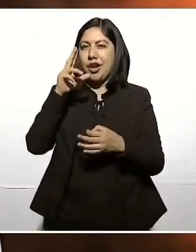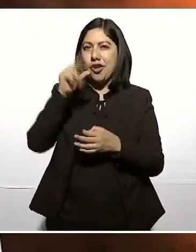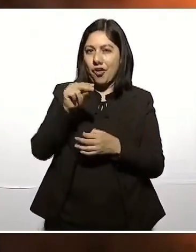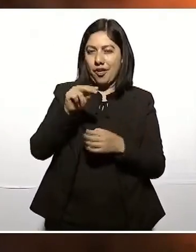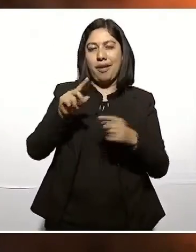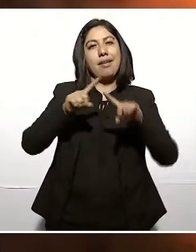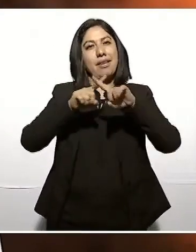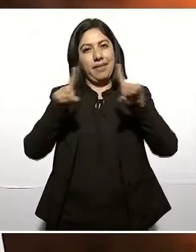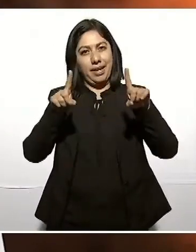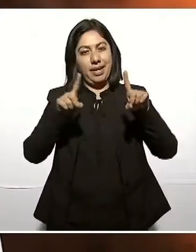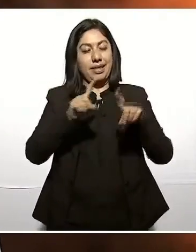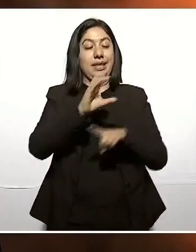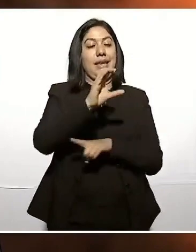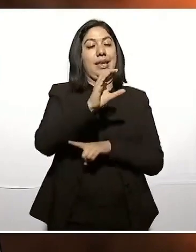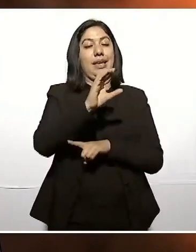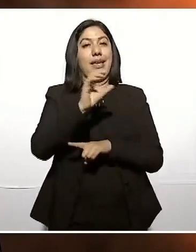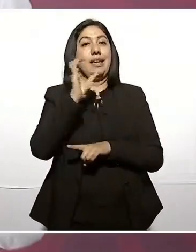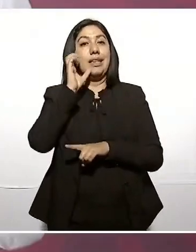de Terrazas,